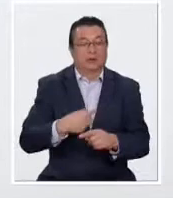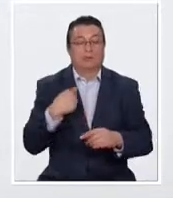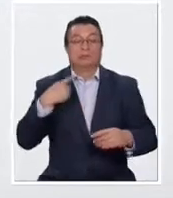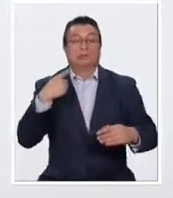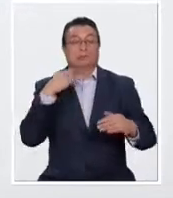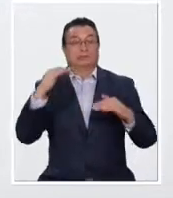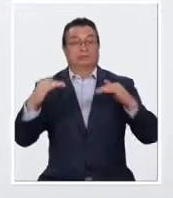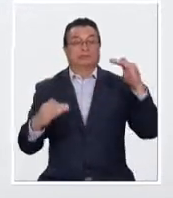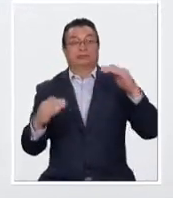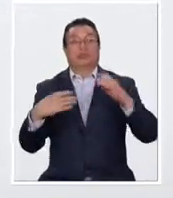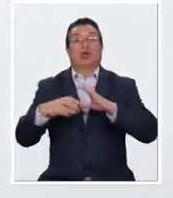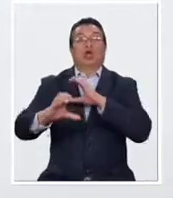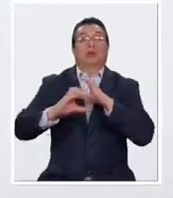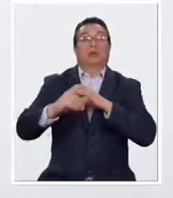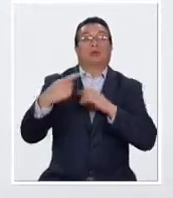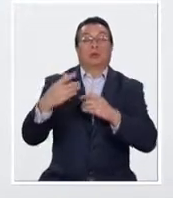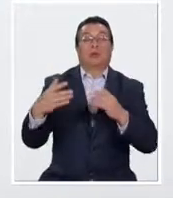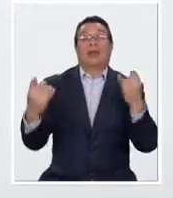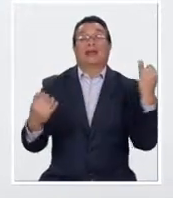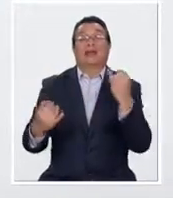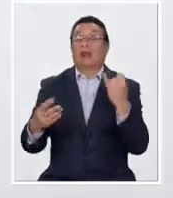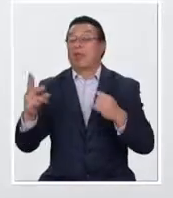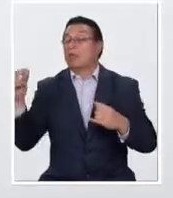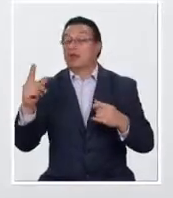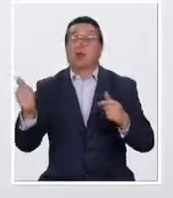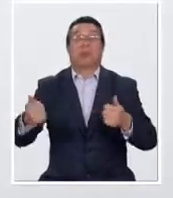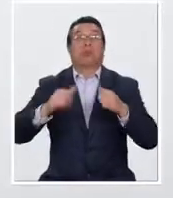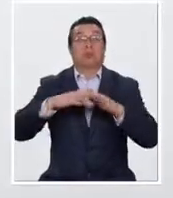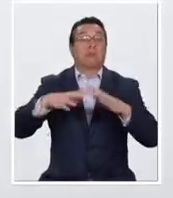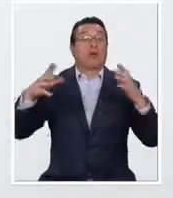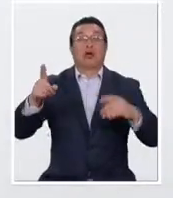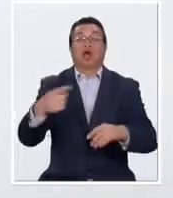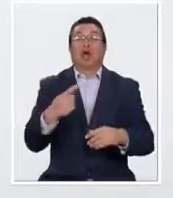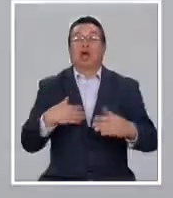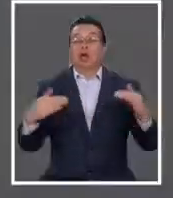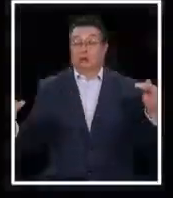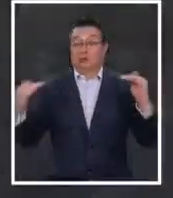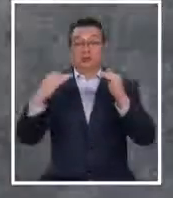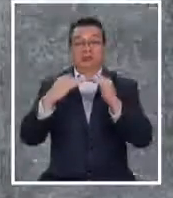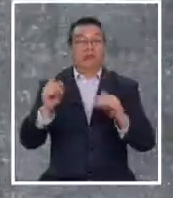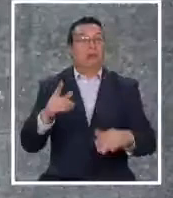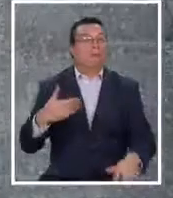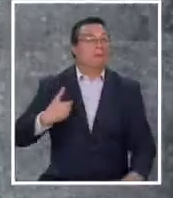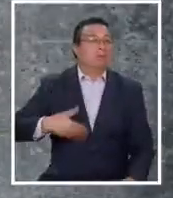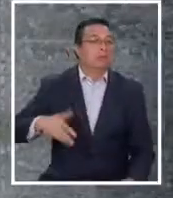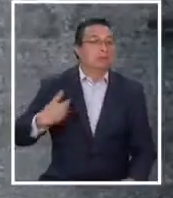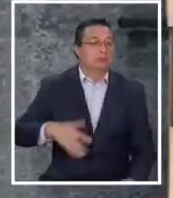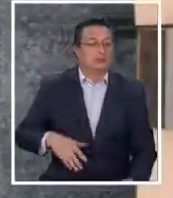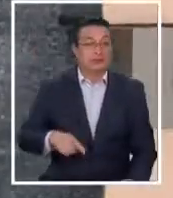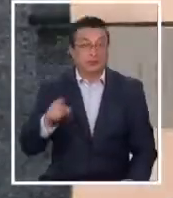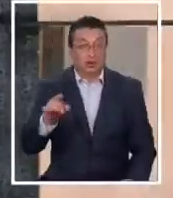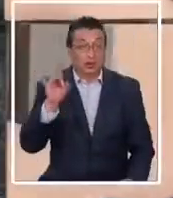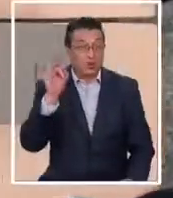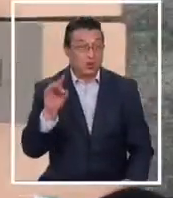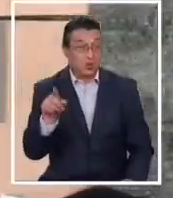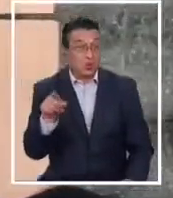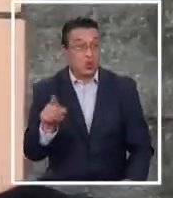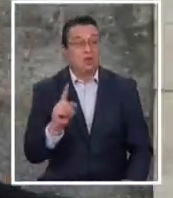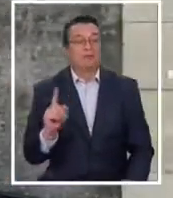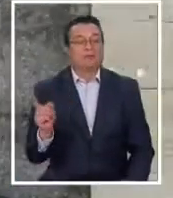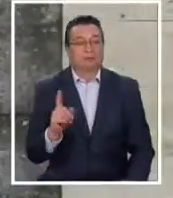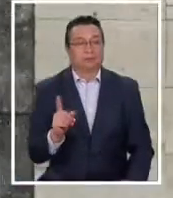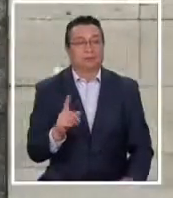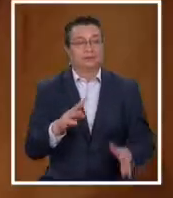financiera y comunicacional frente a los partidos de izquierda a derecha, que no hicieron nada por equiparar la cancha. Esa no es la única consecuencia.